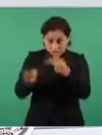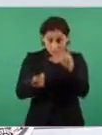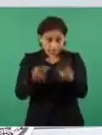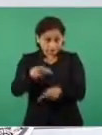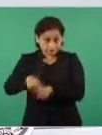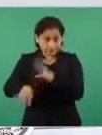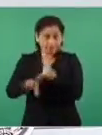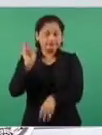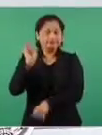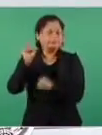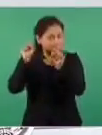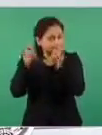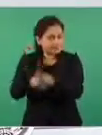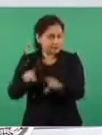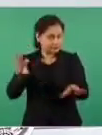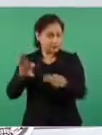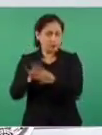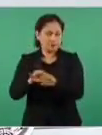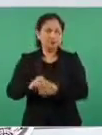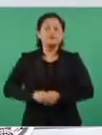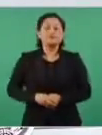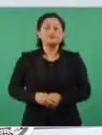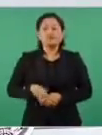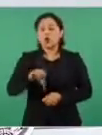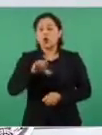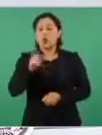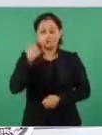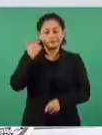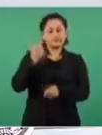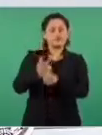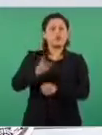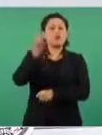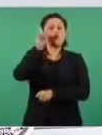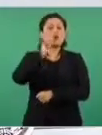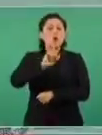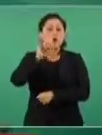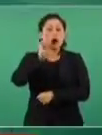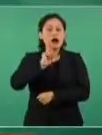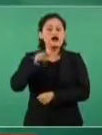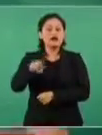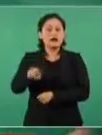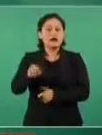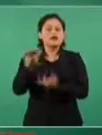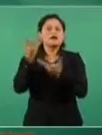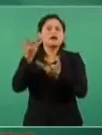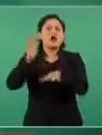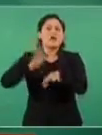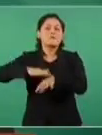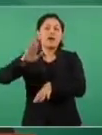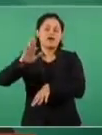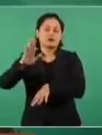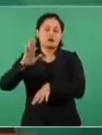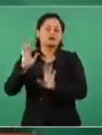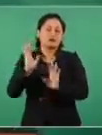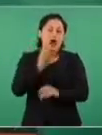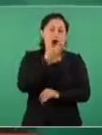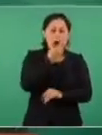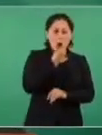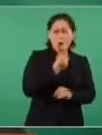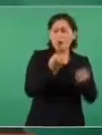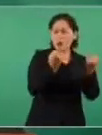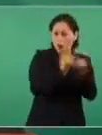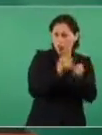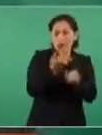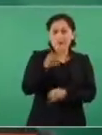Las mujeres prefieren más, ligeramente, no mucho, pero sí ligeramente más, que los varones regresar a la escuela. Las